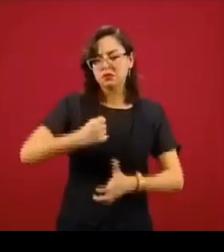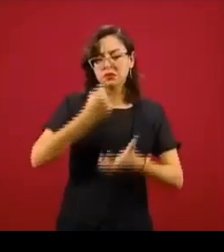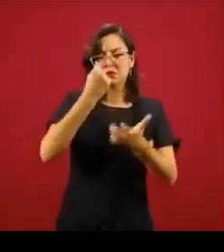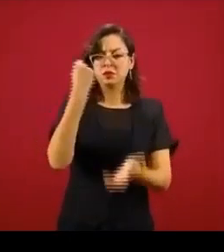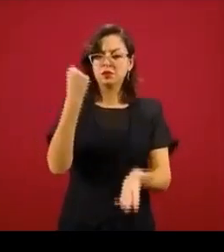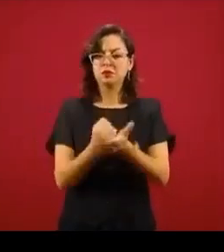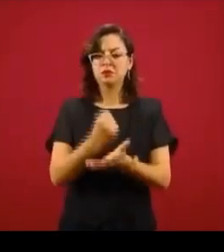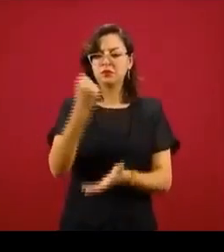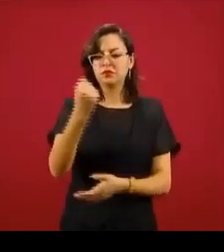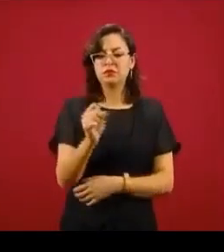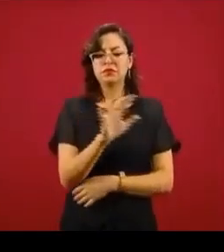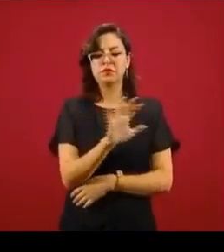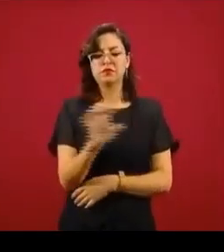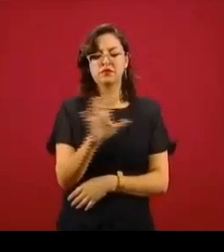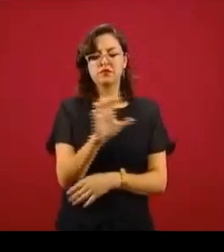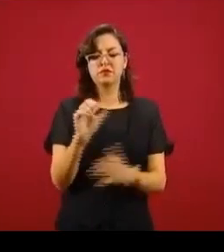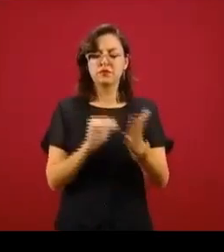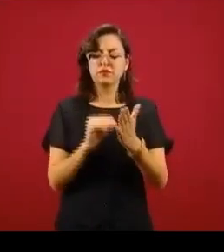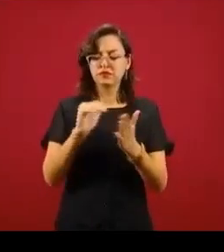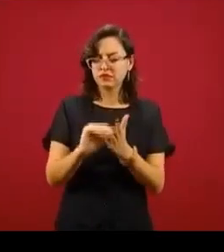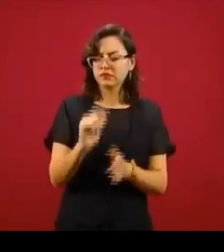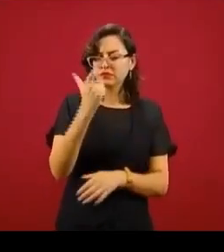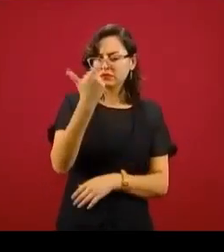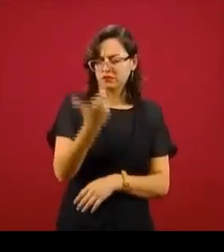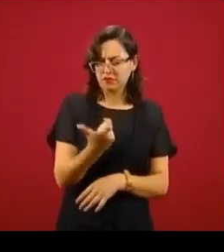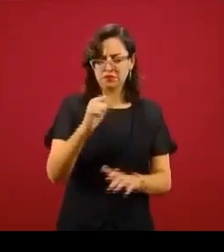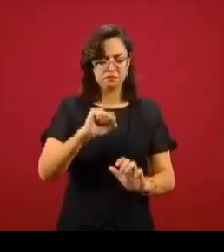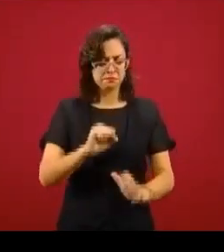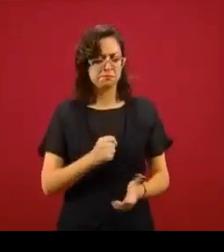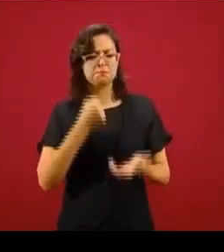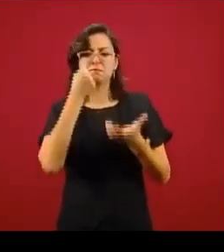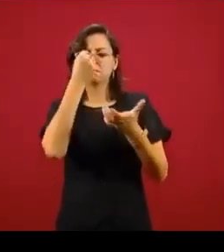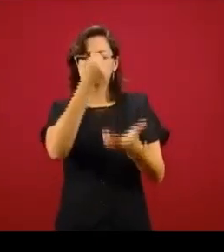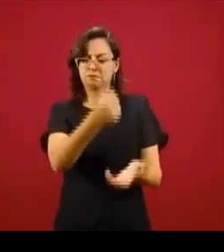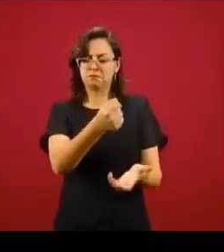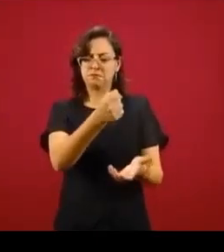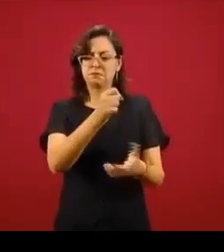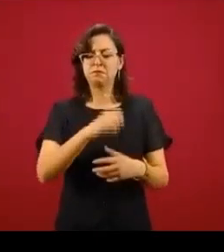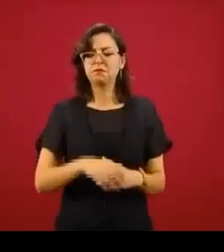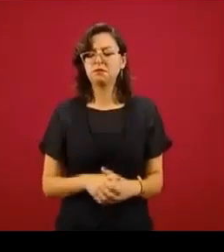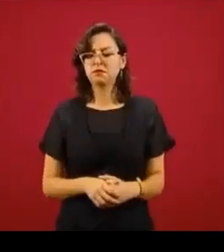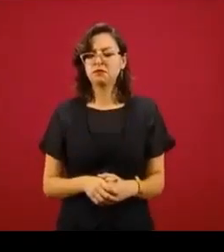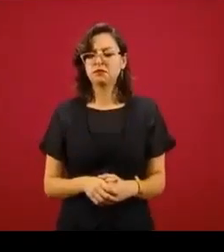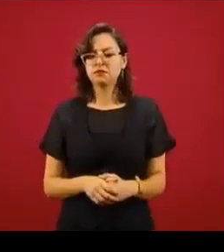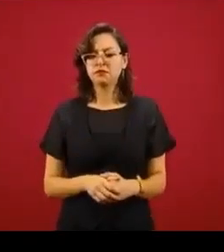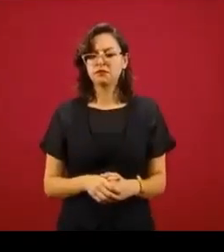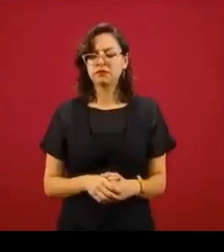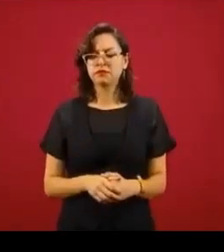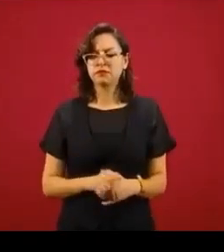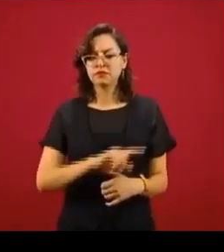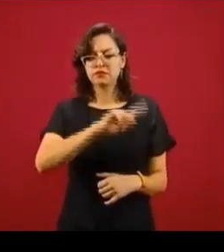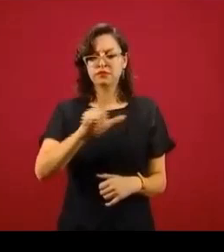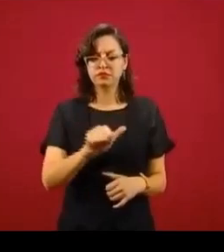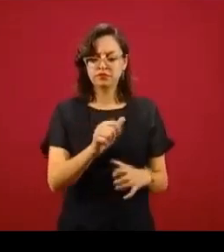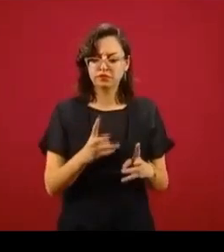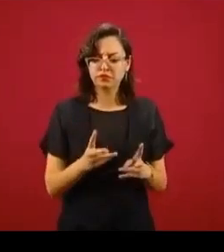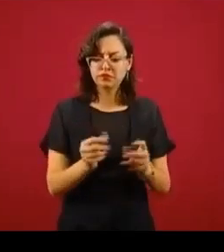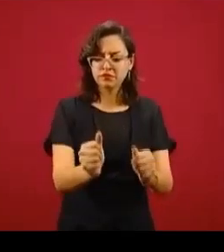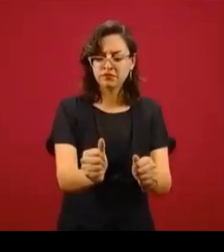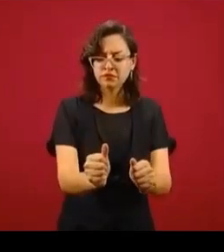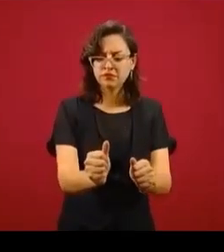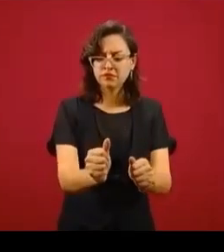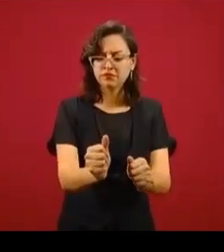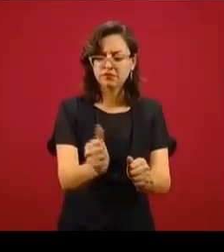con 500 millones de pesos y se ejercían 10 mil